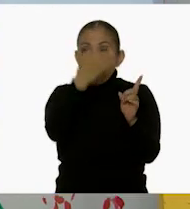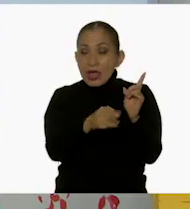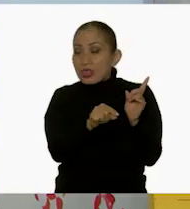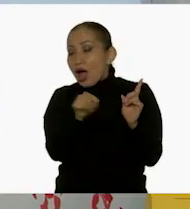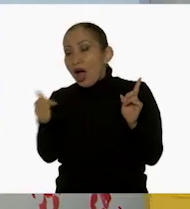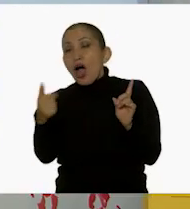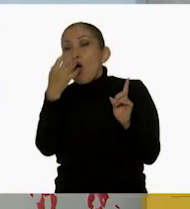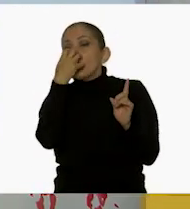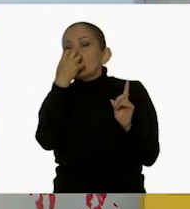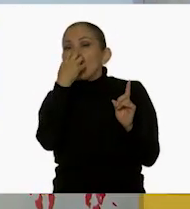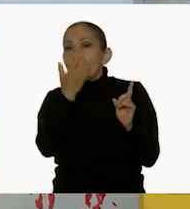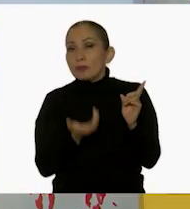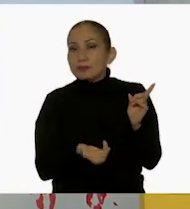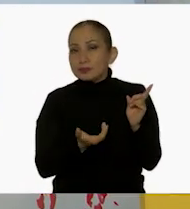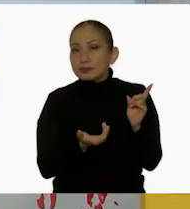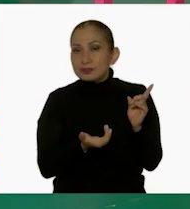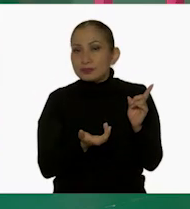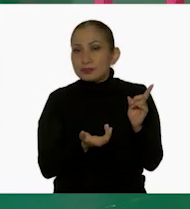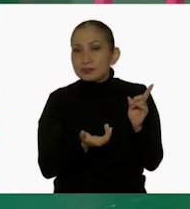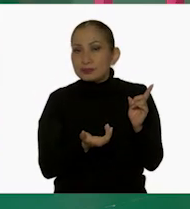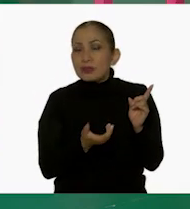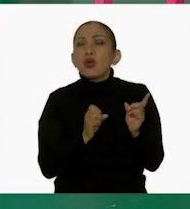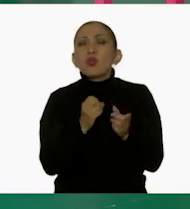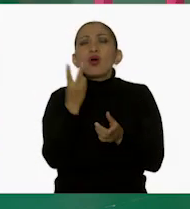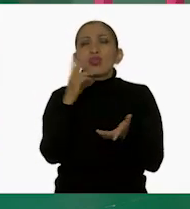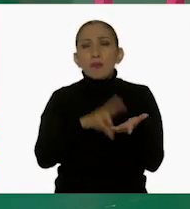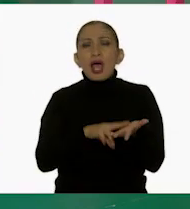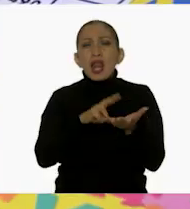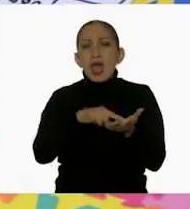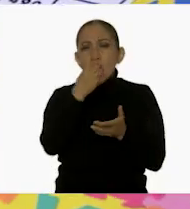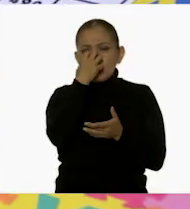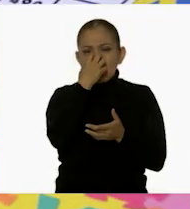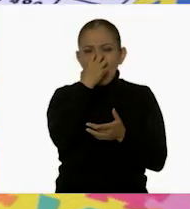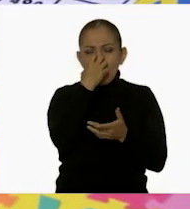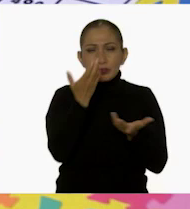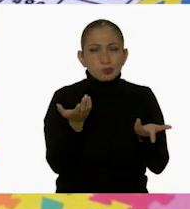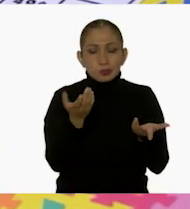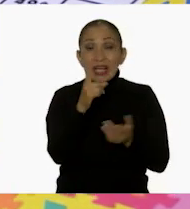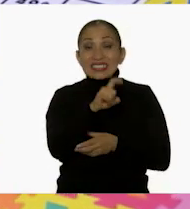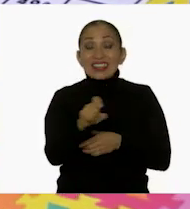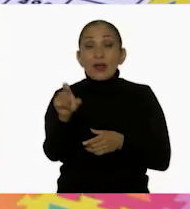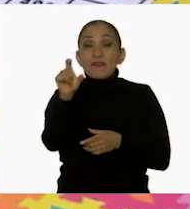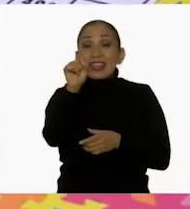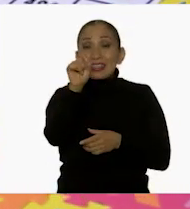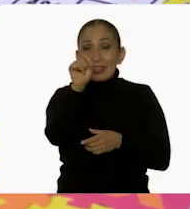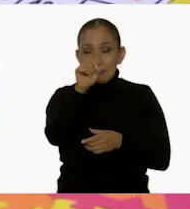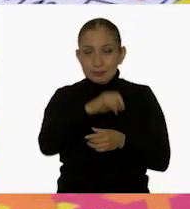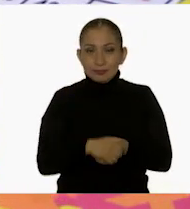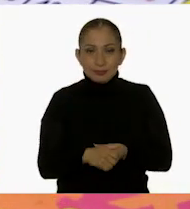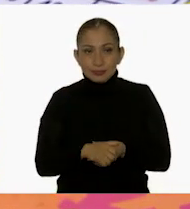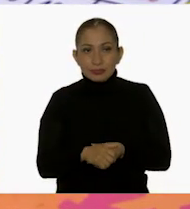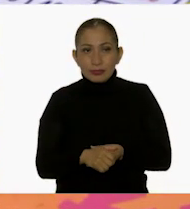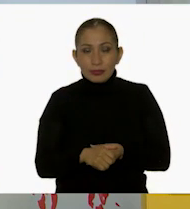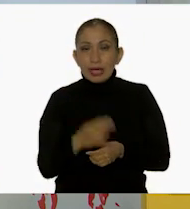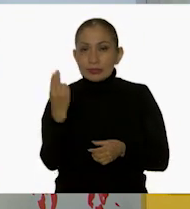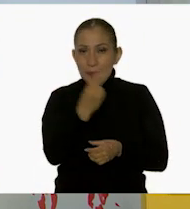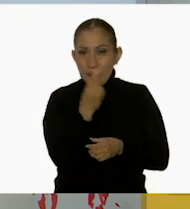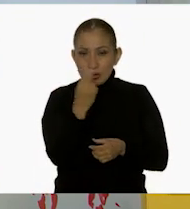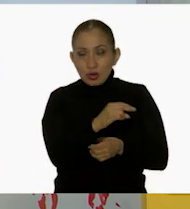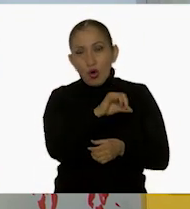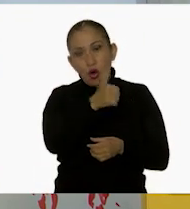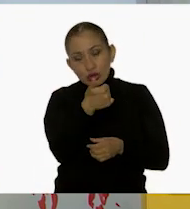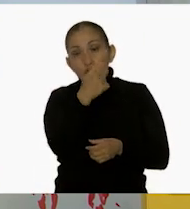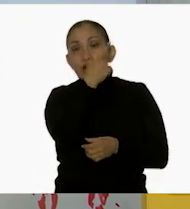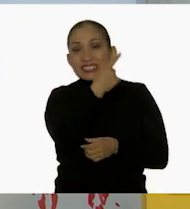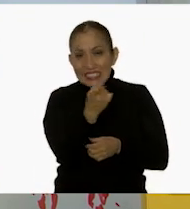ahora? A ver, vamos a ver cuánto costaba el osito. 120. 120. Necesitamos, entonces,